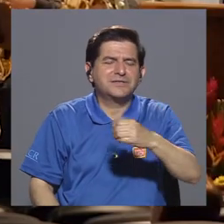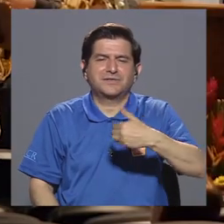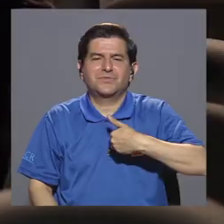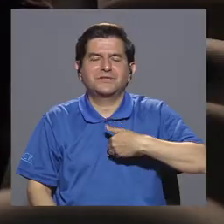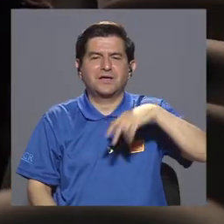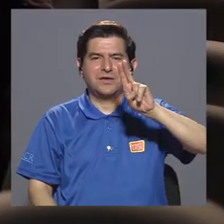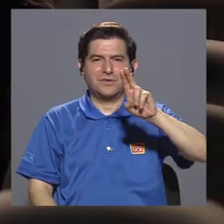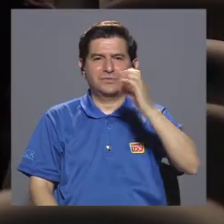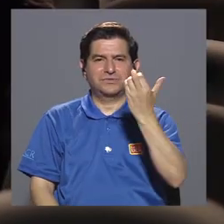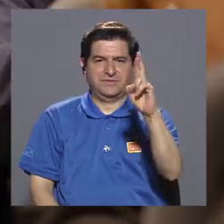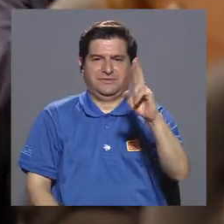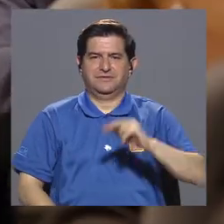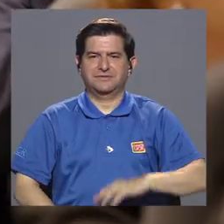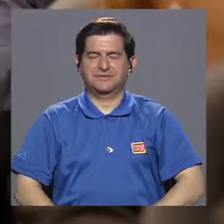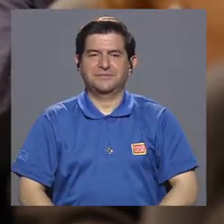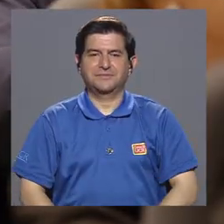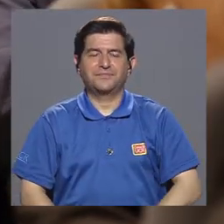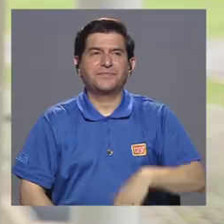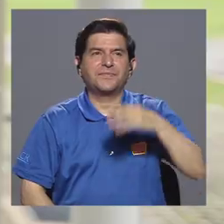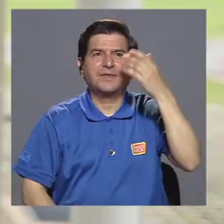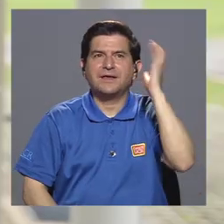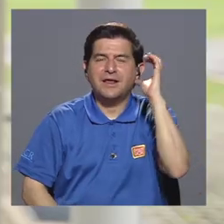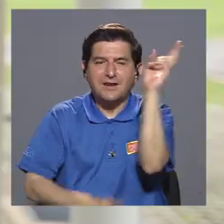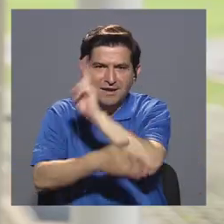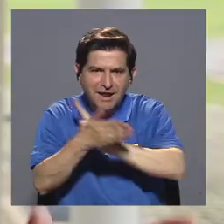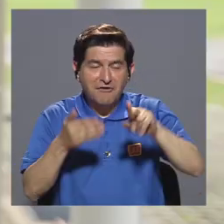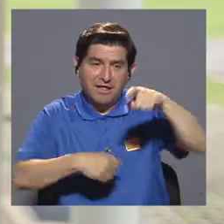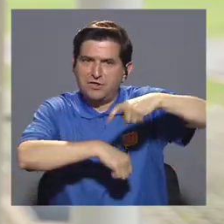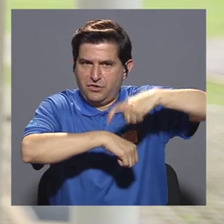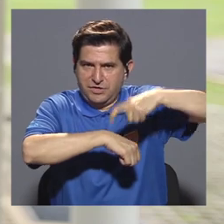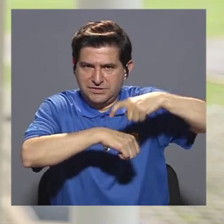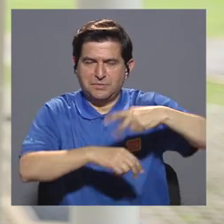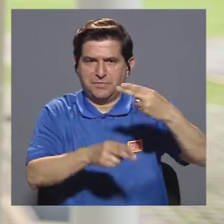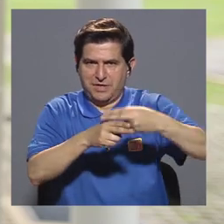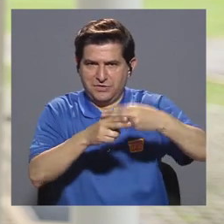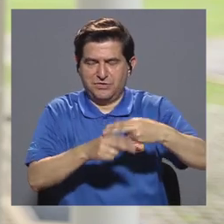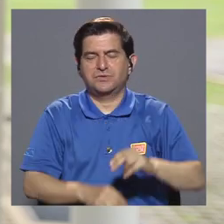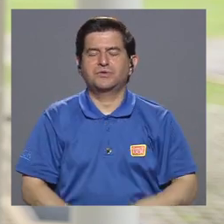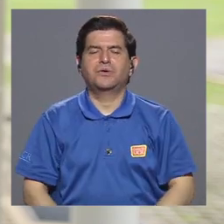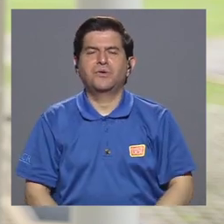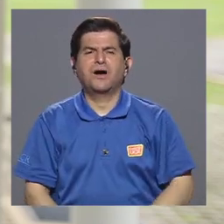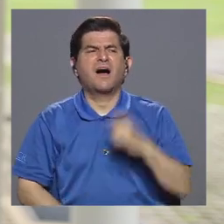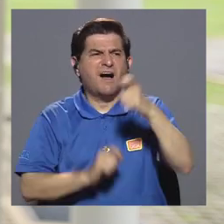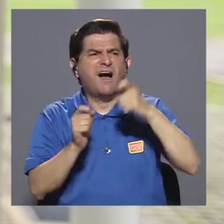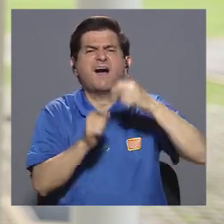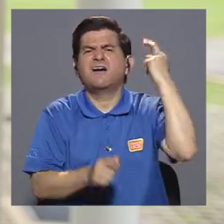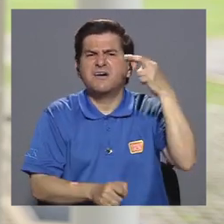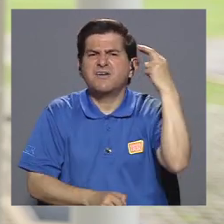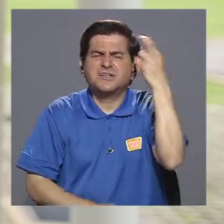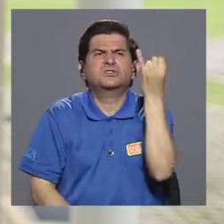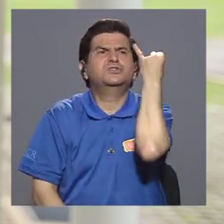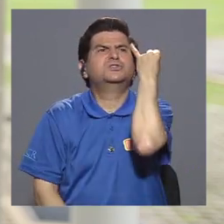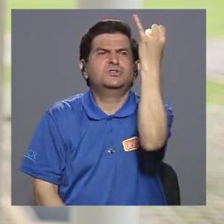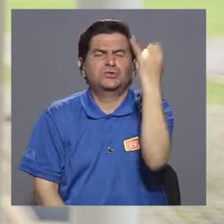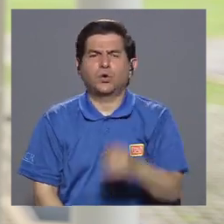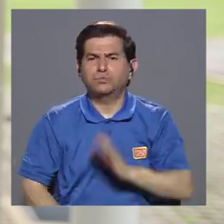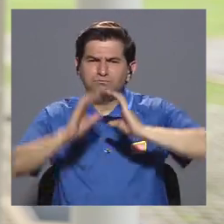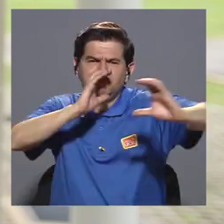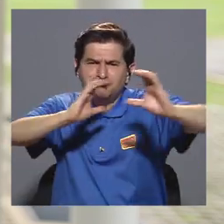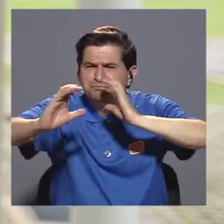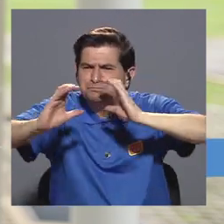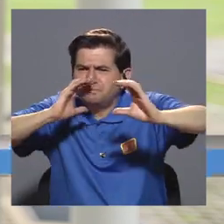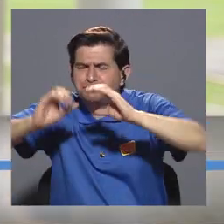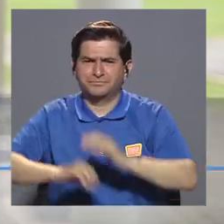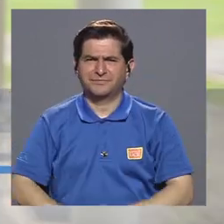Universidad de Costa Rica. La radio universitaria, que en ese momento se llamaba así, nace precisamente con la idea de